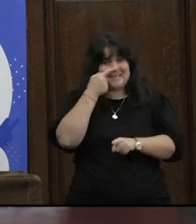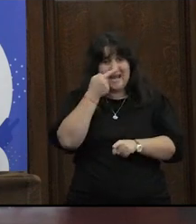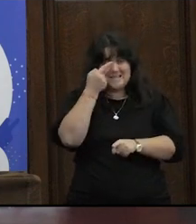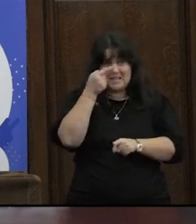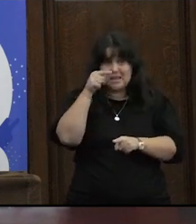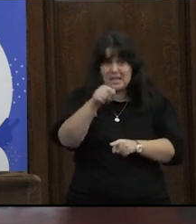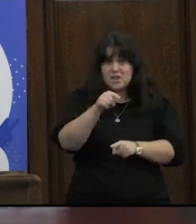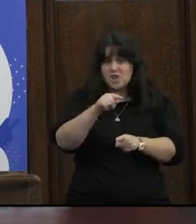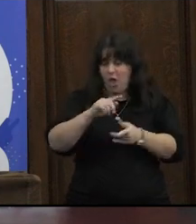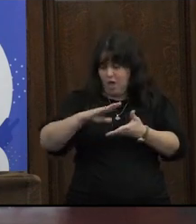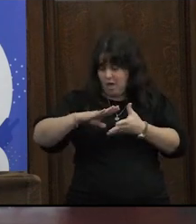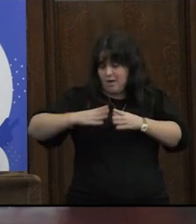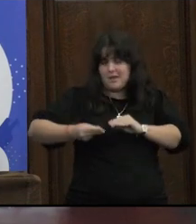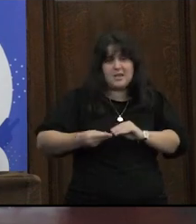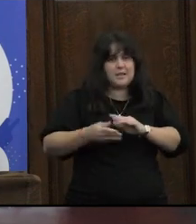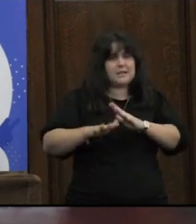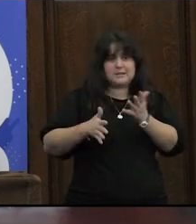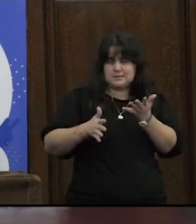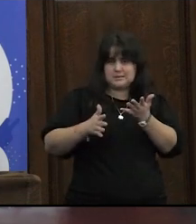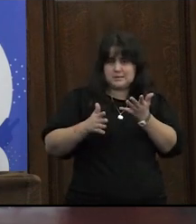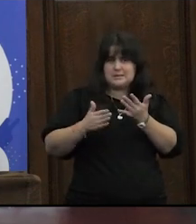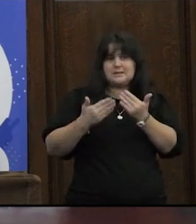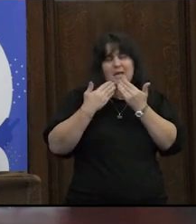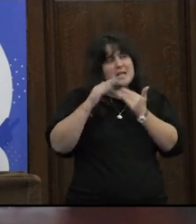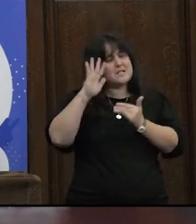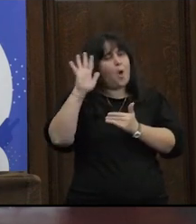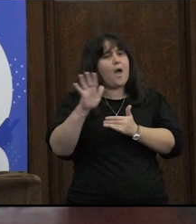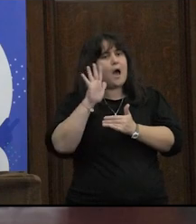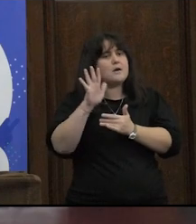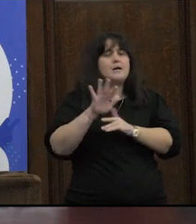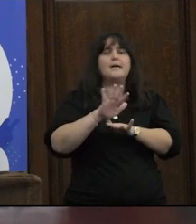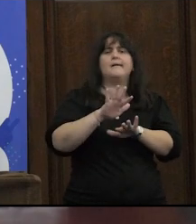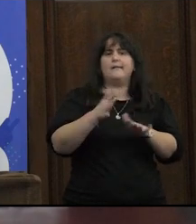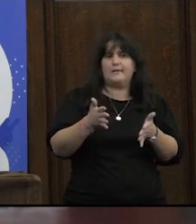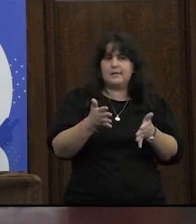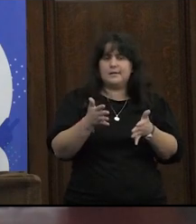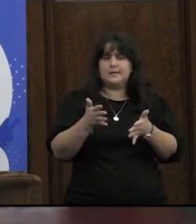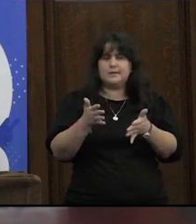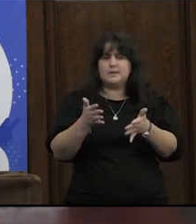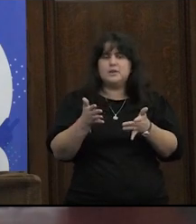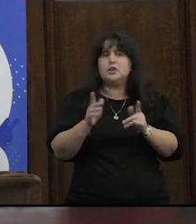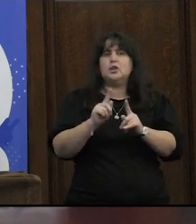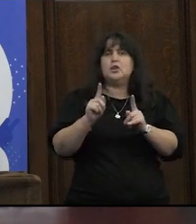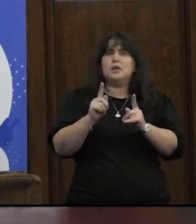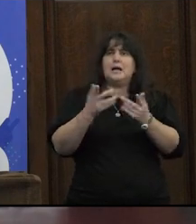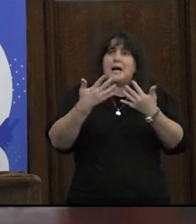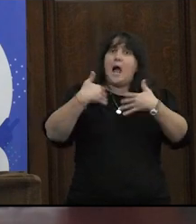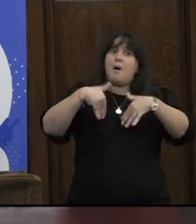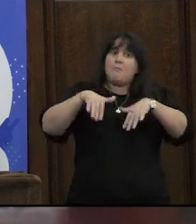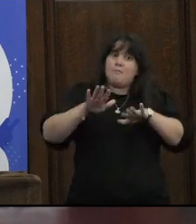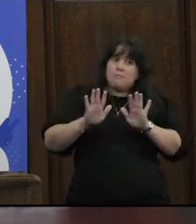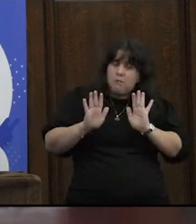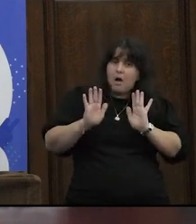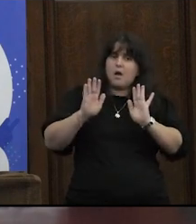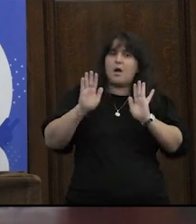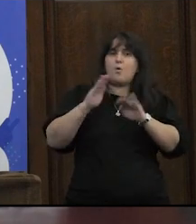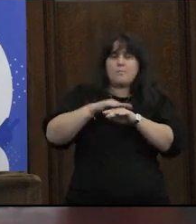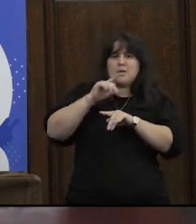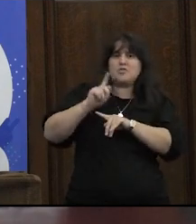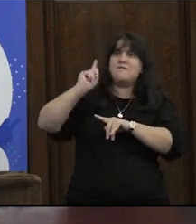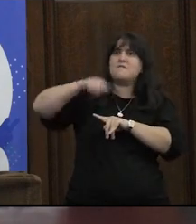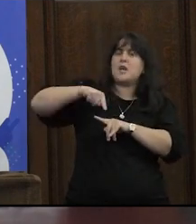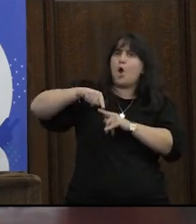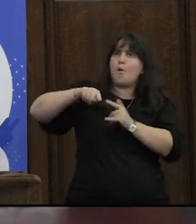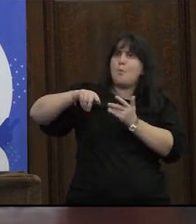interesante de la torsión este que viene a traer el psicoanálisis es este no estaremos generando como